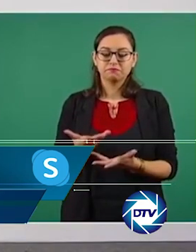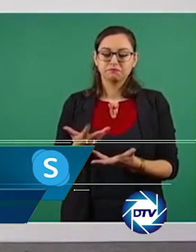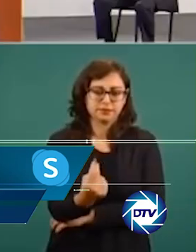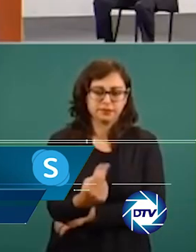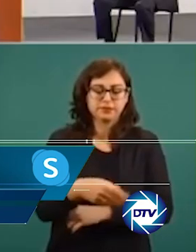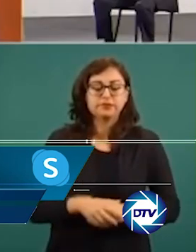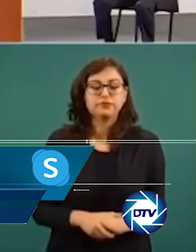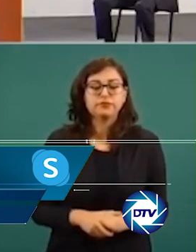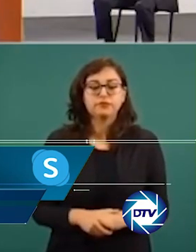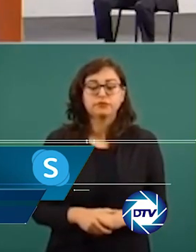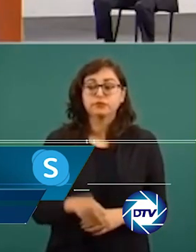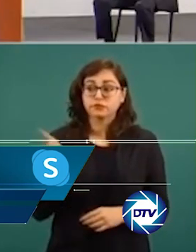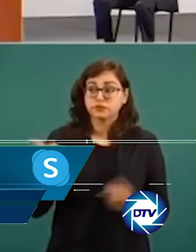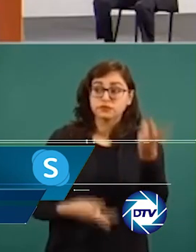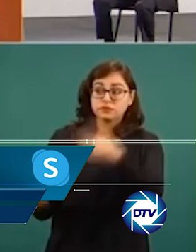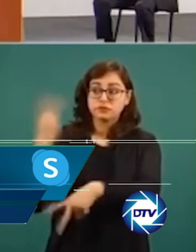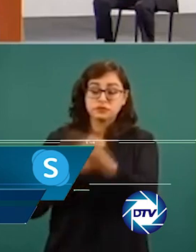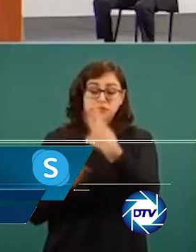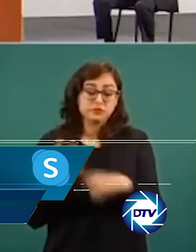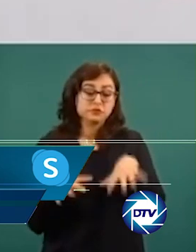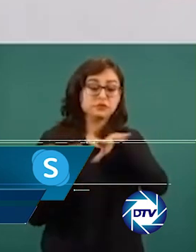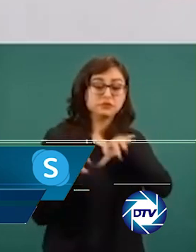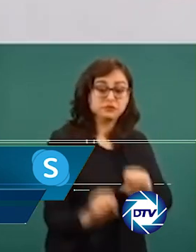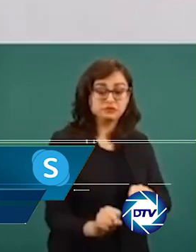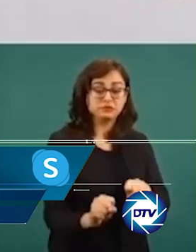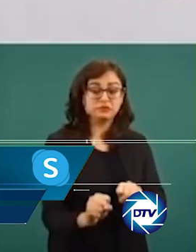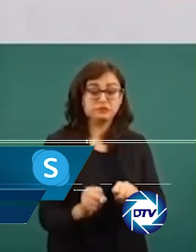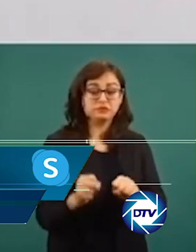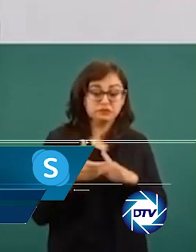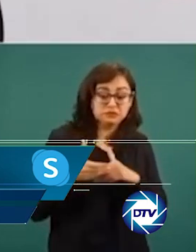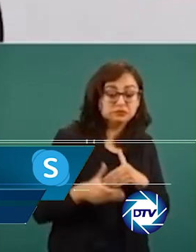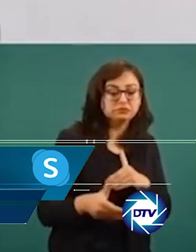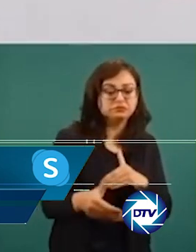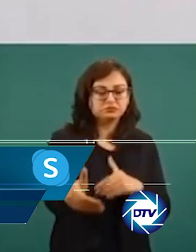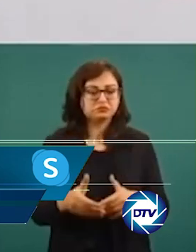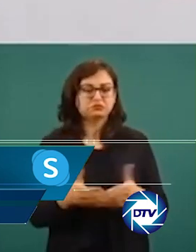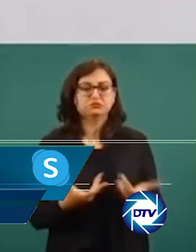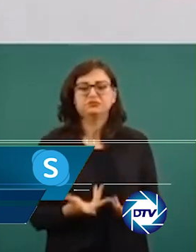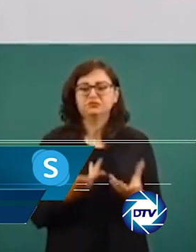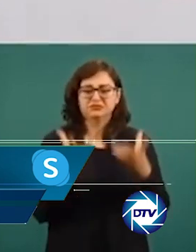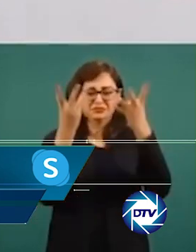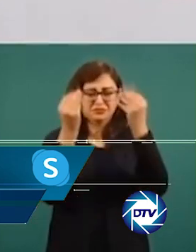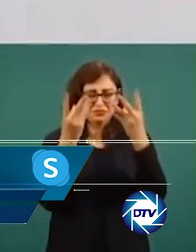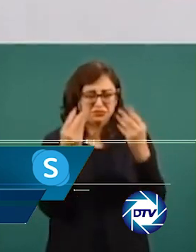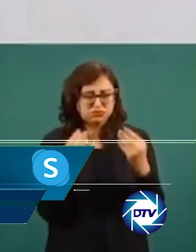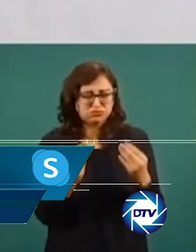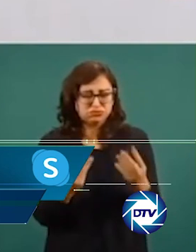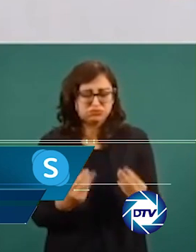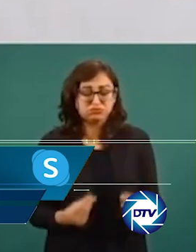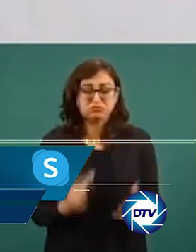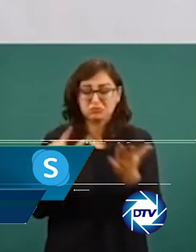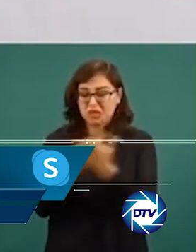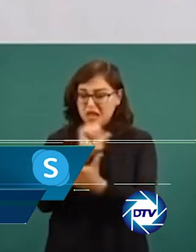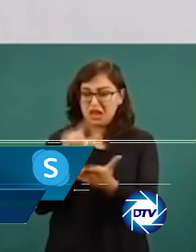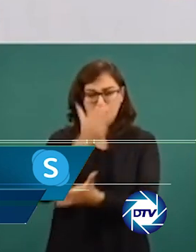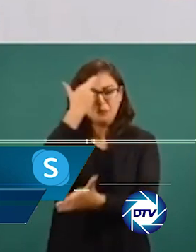pero hay todo un movimiento de gente en el que el sentimiento de la derrota existe todavía. Dice, nosotros ya mandamos una carta de manera